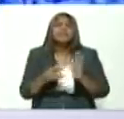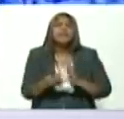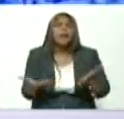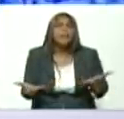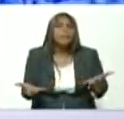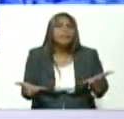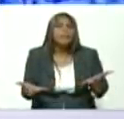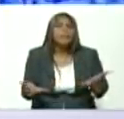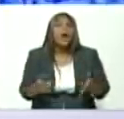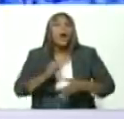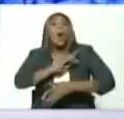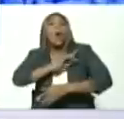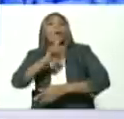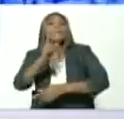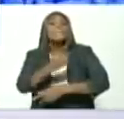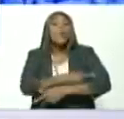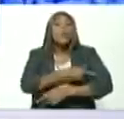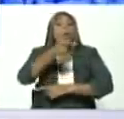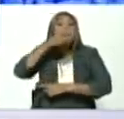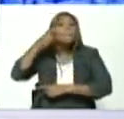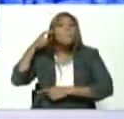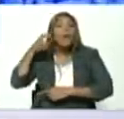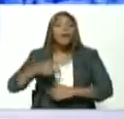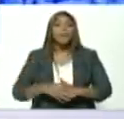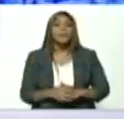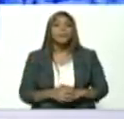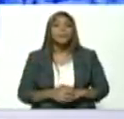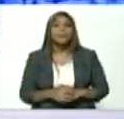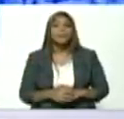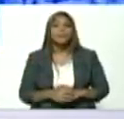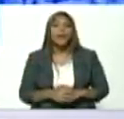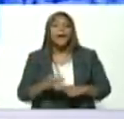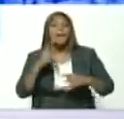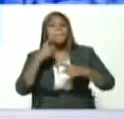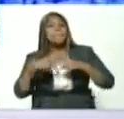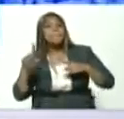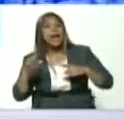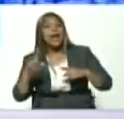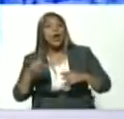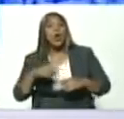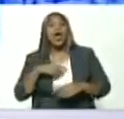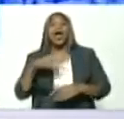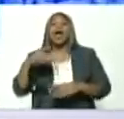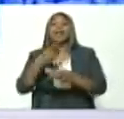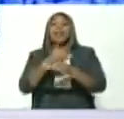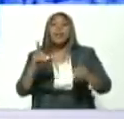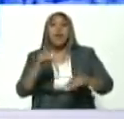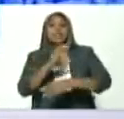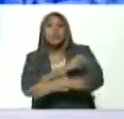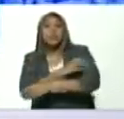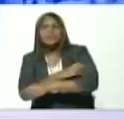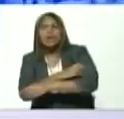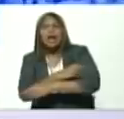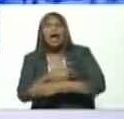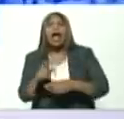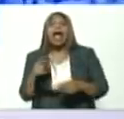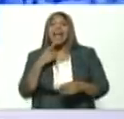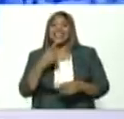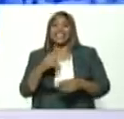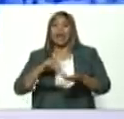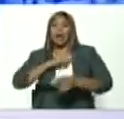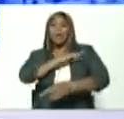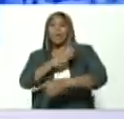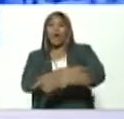el poder del pueblo pero en la democracia burguesa el poder no es del pueblo el poder es de un grupo de